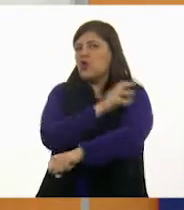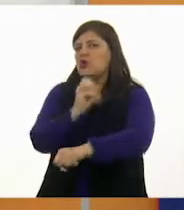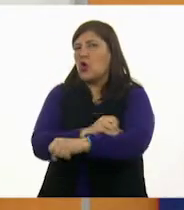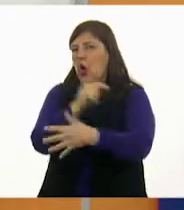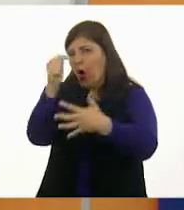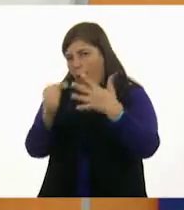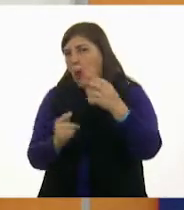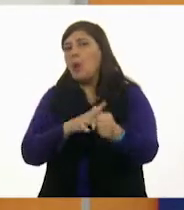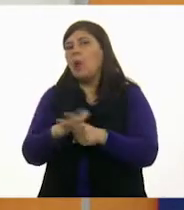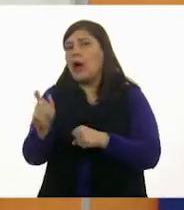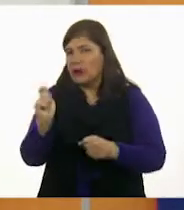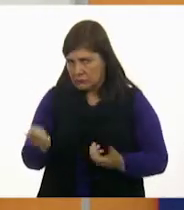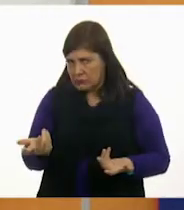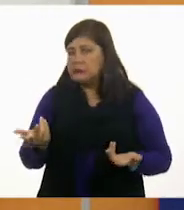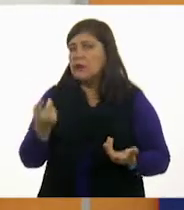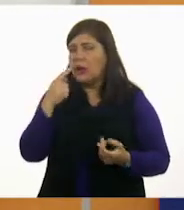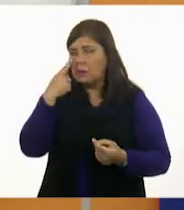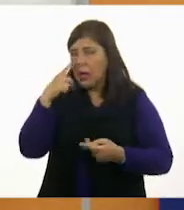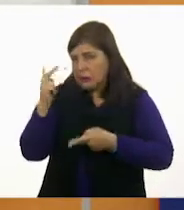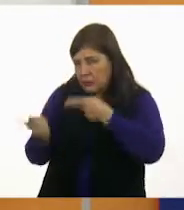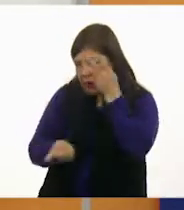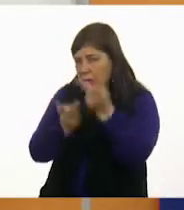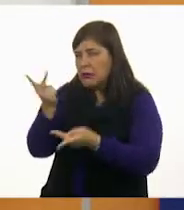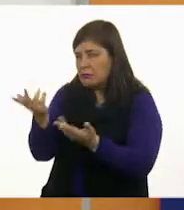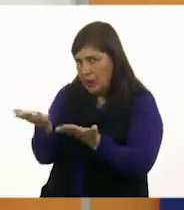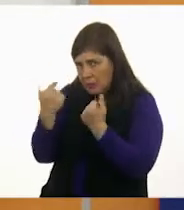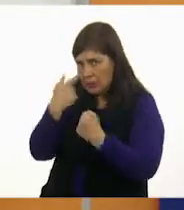Así es de que vamos a preguntar esto.